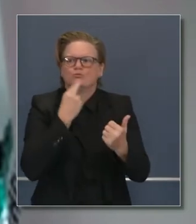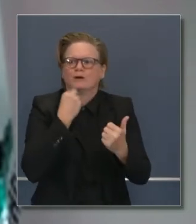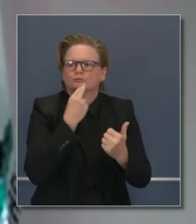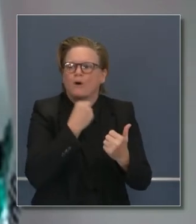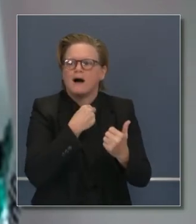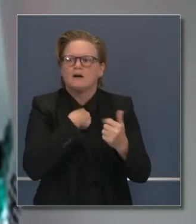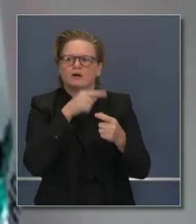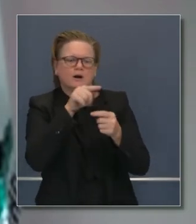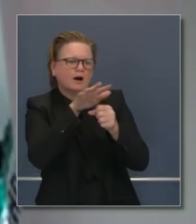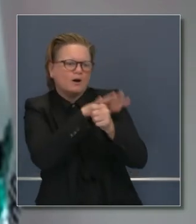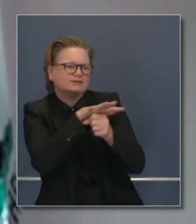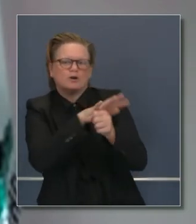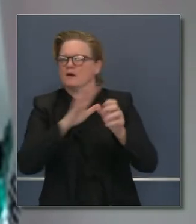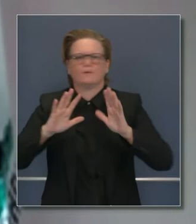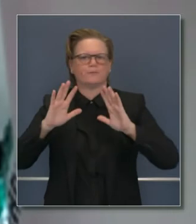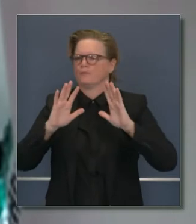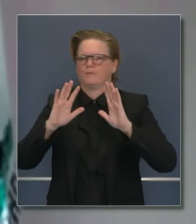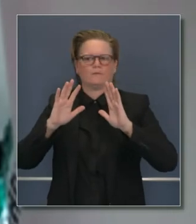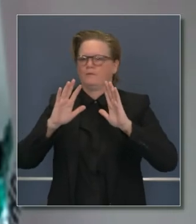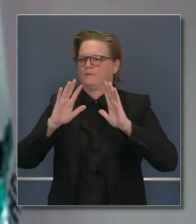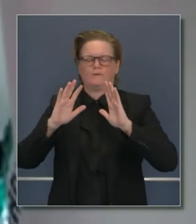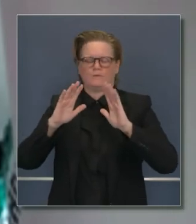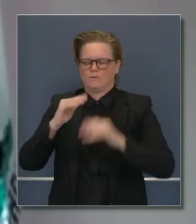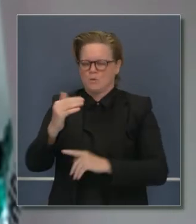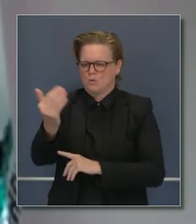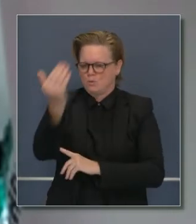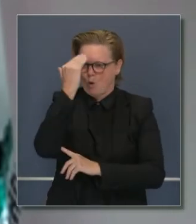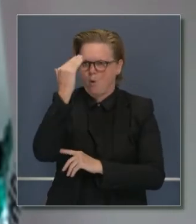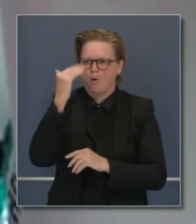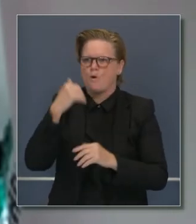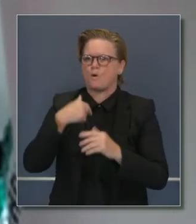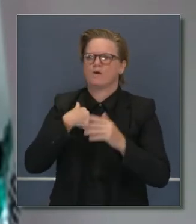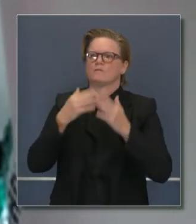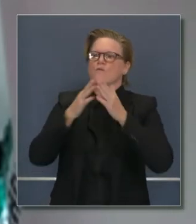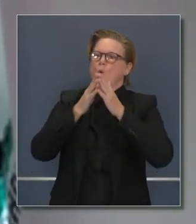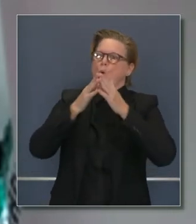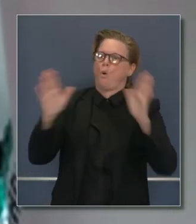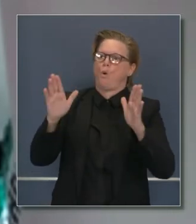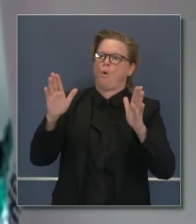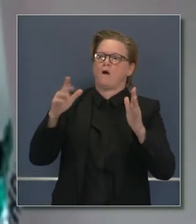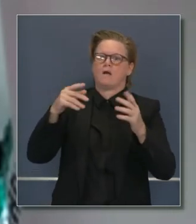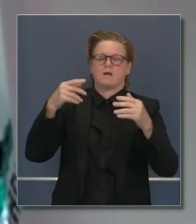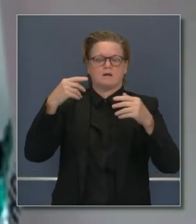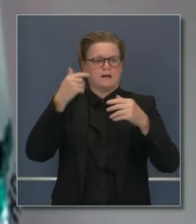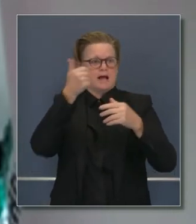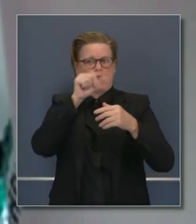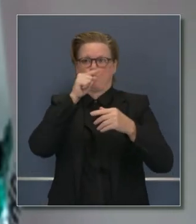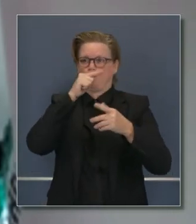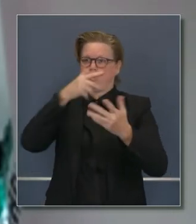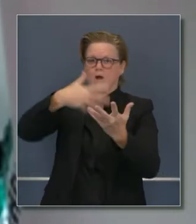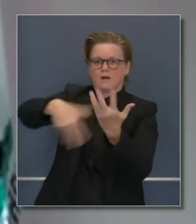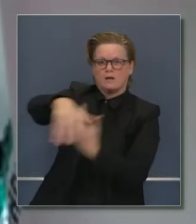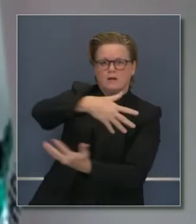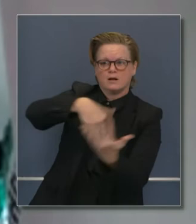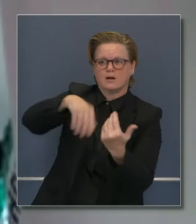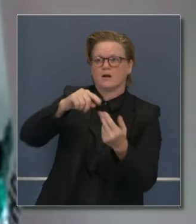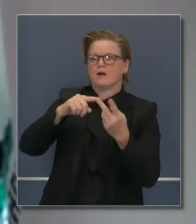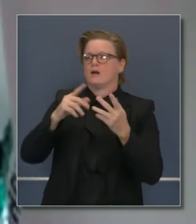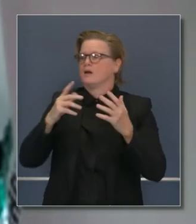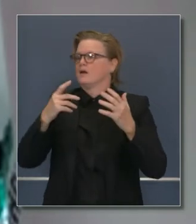propagación específicamente. Pero sabemos que al reducir nuestro movimiento y aglomeración con otros,